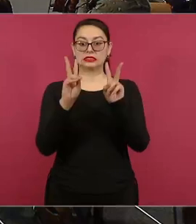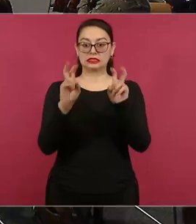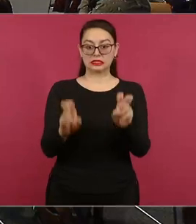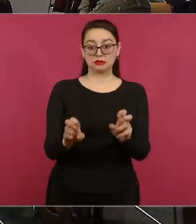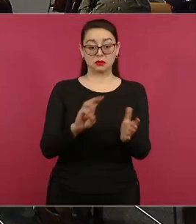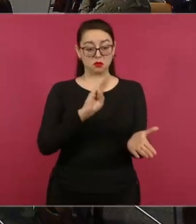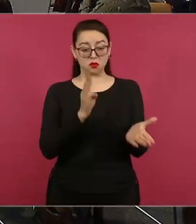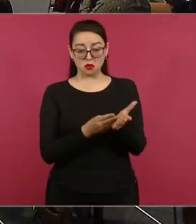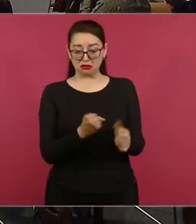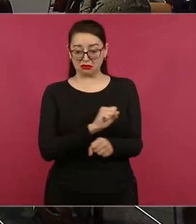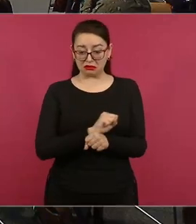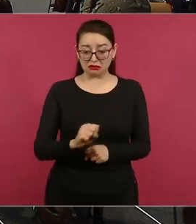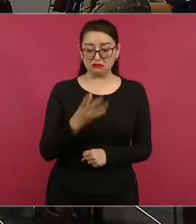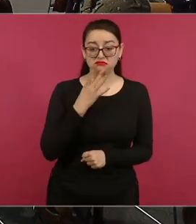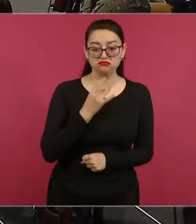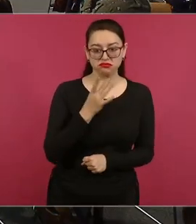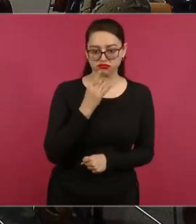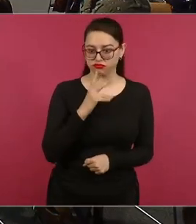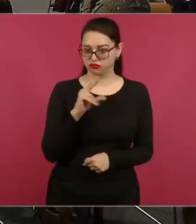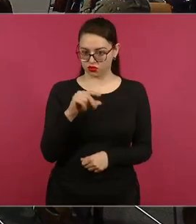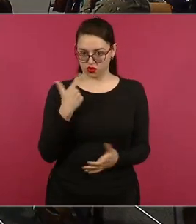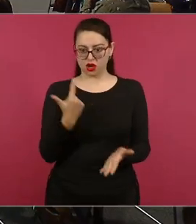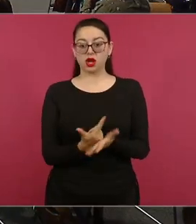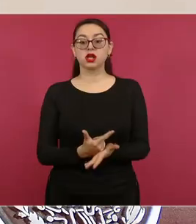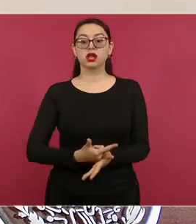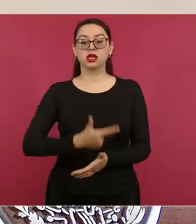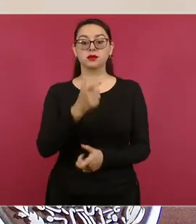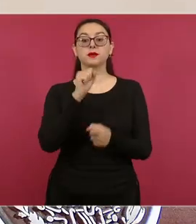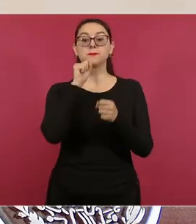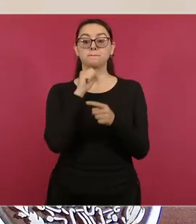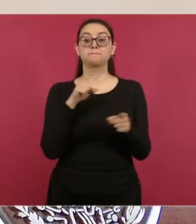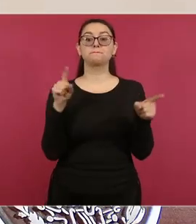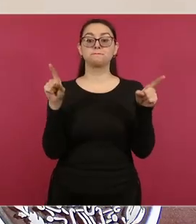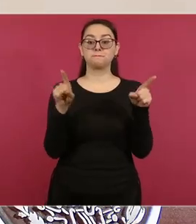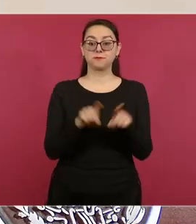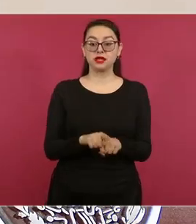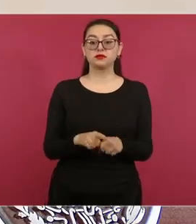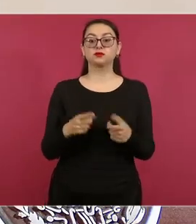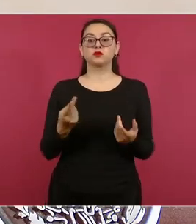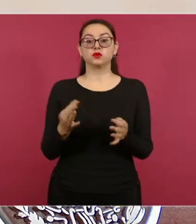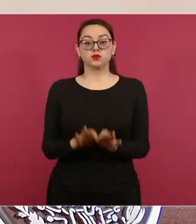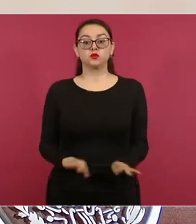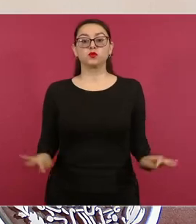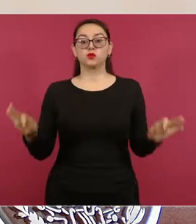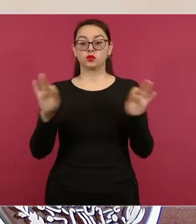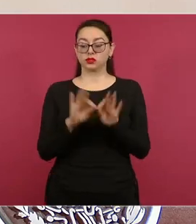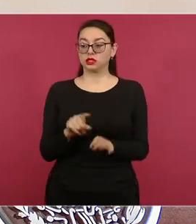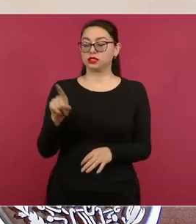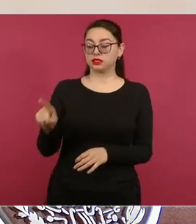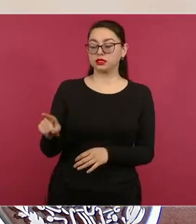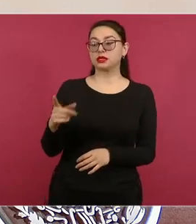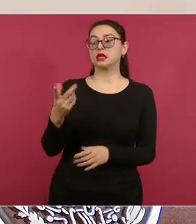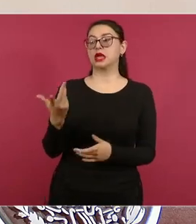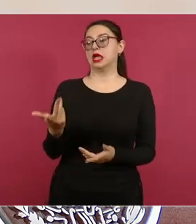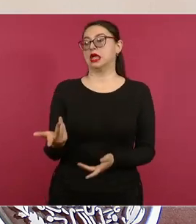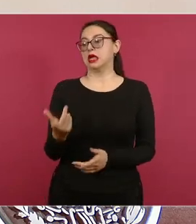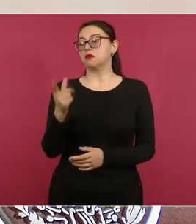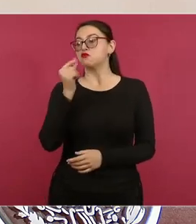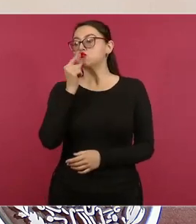Implementar una célula de atención policial para atender reportes de violencia animal.